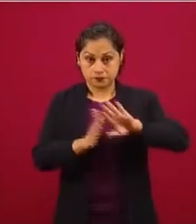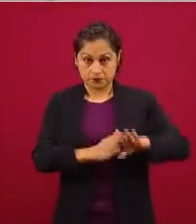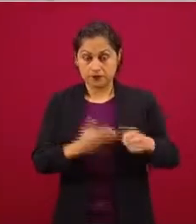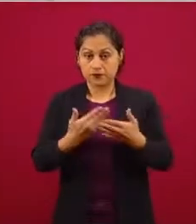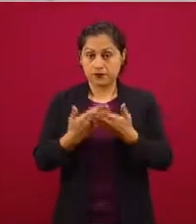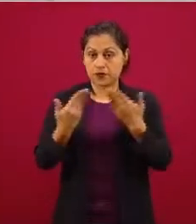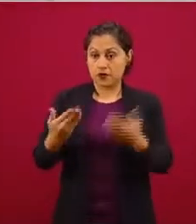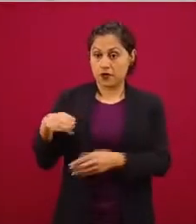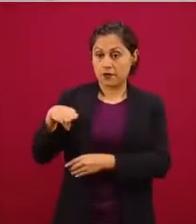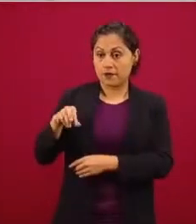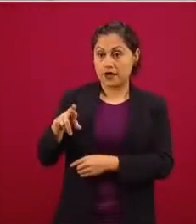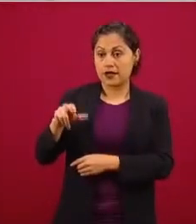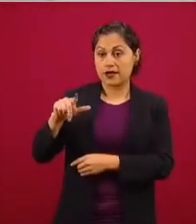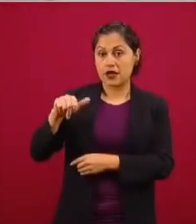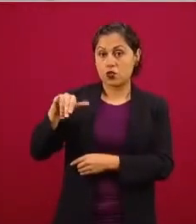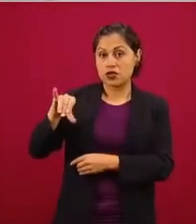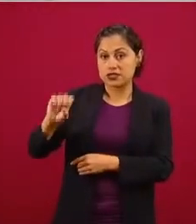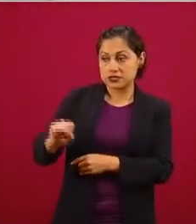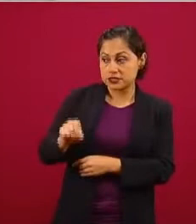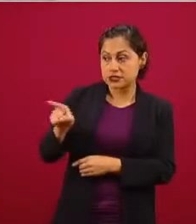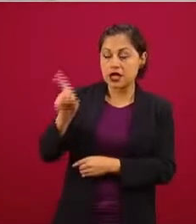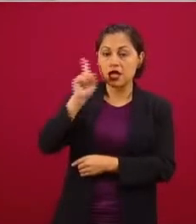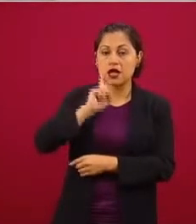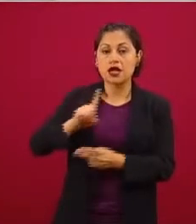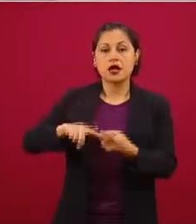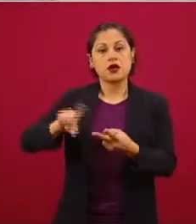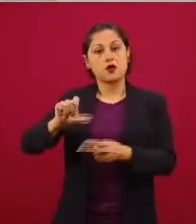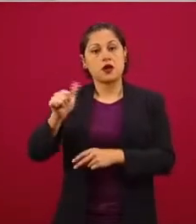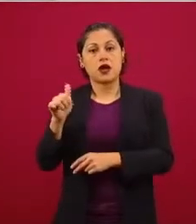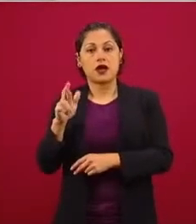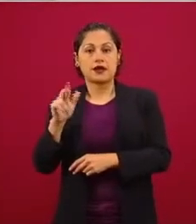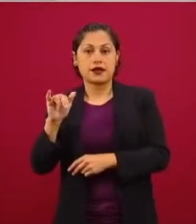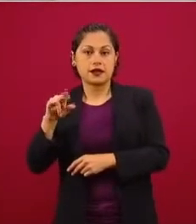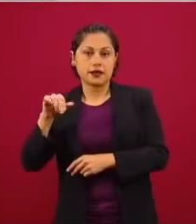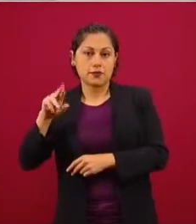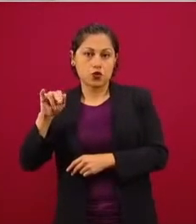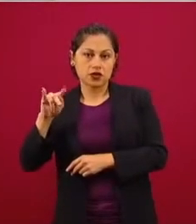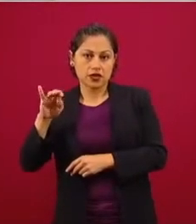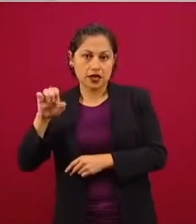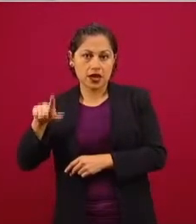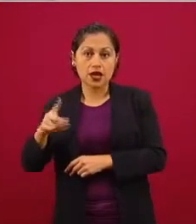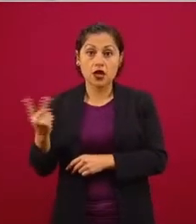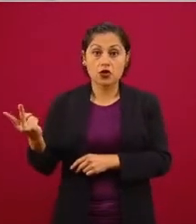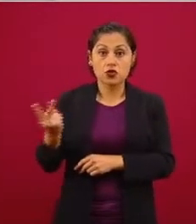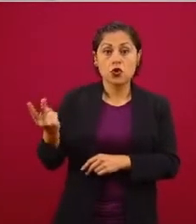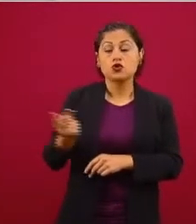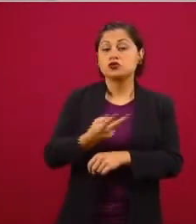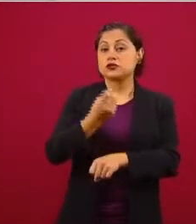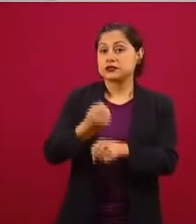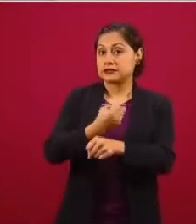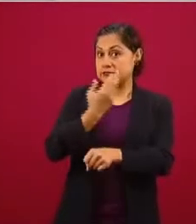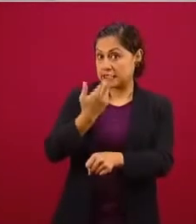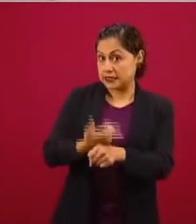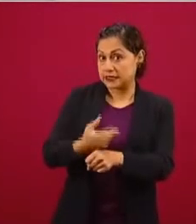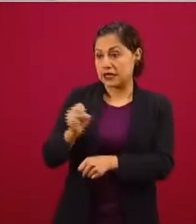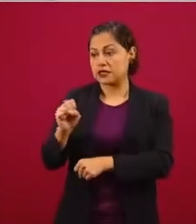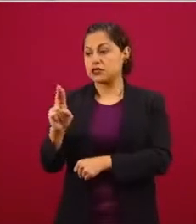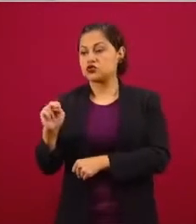Arianna Montiel, secretaria de Bienestar y subsecretaria, nos informe de